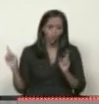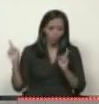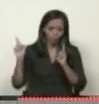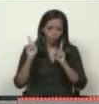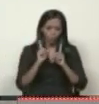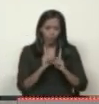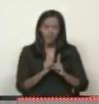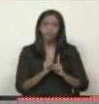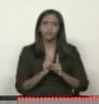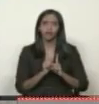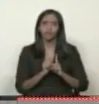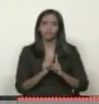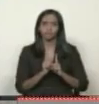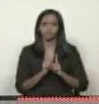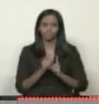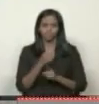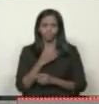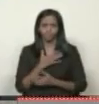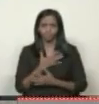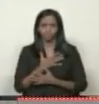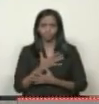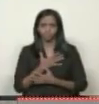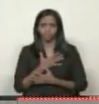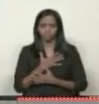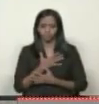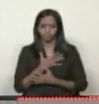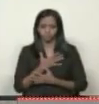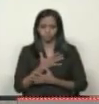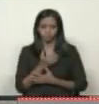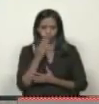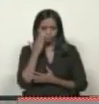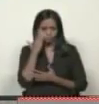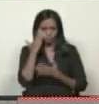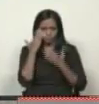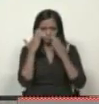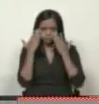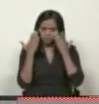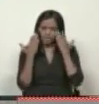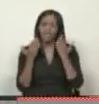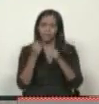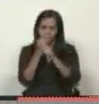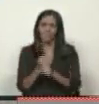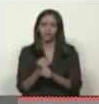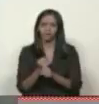espero mejorar mi salud.